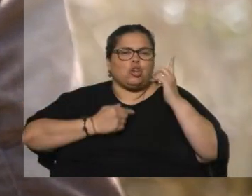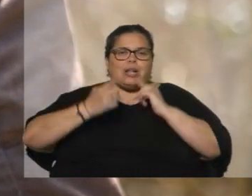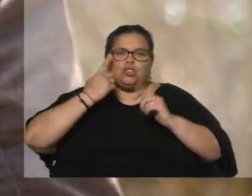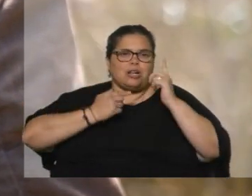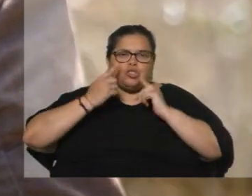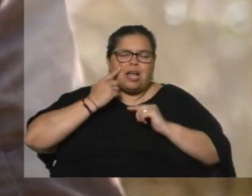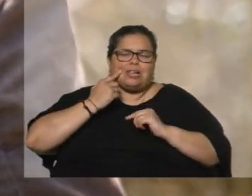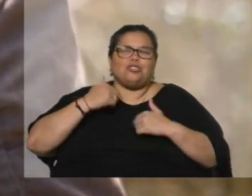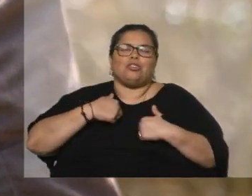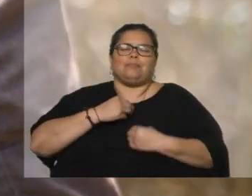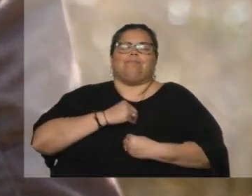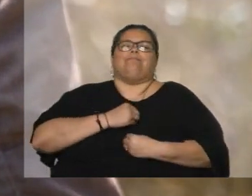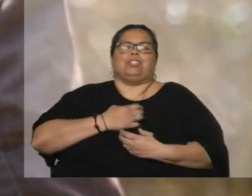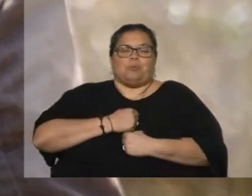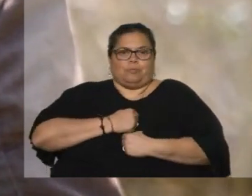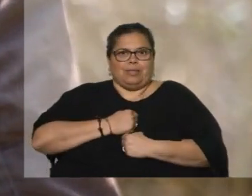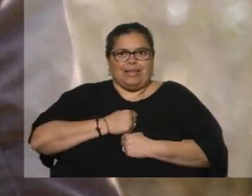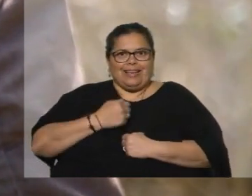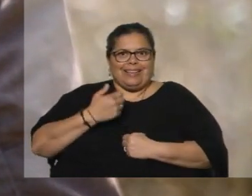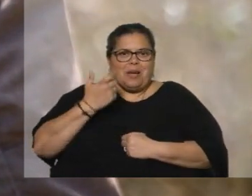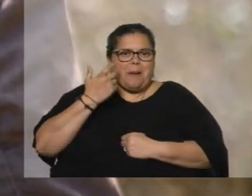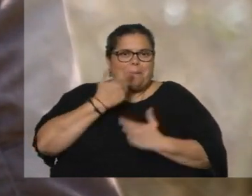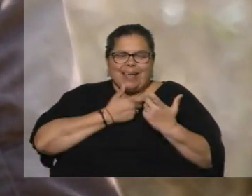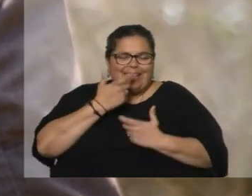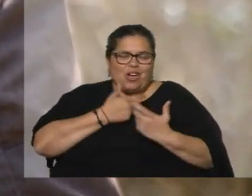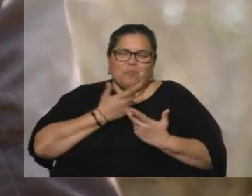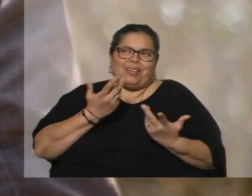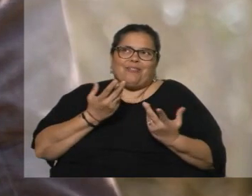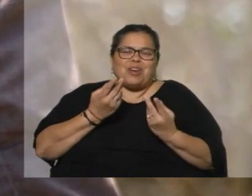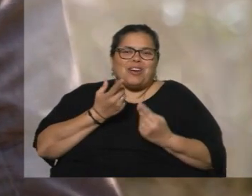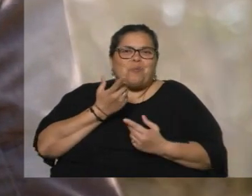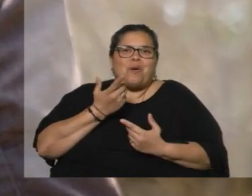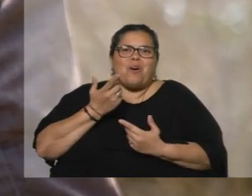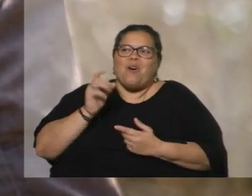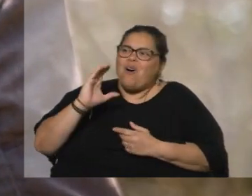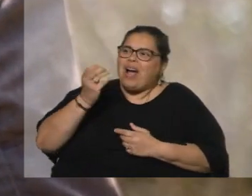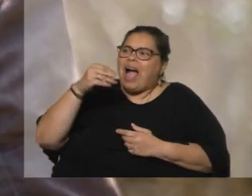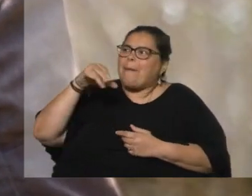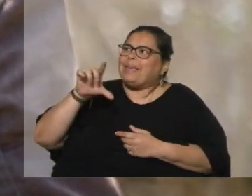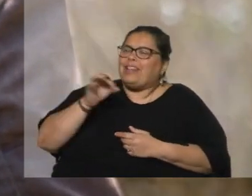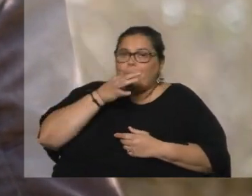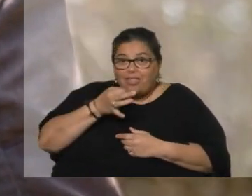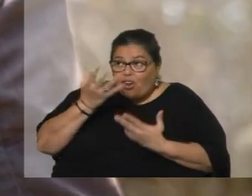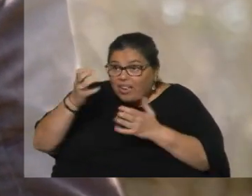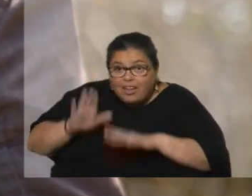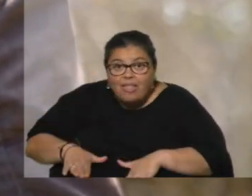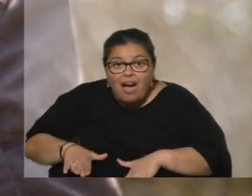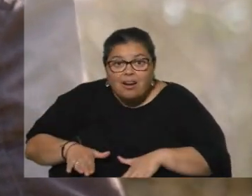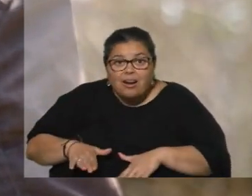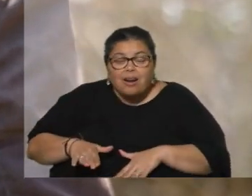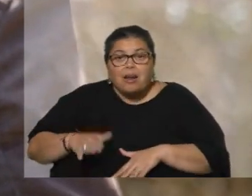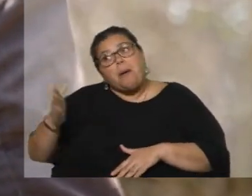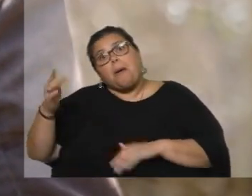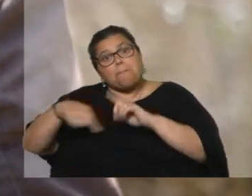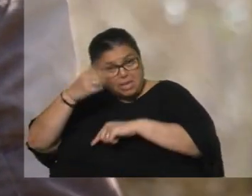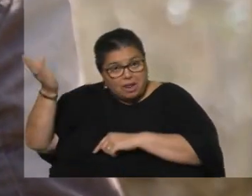Y vinimos y me río por la sencillez de Camilo, ¿no? Porque me dice, ¿te querés quedar? Me dice, vení